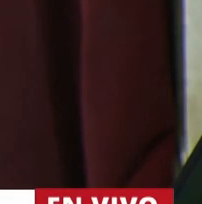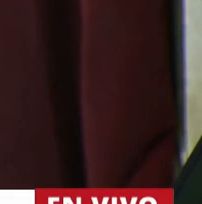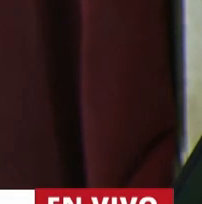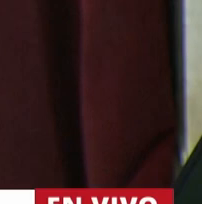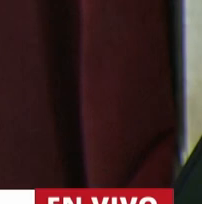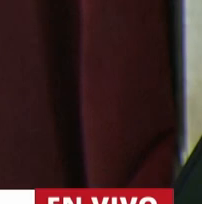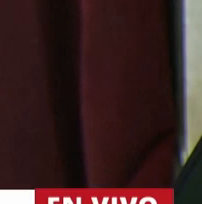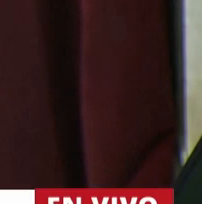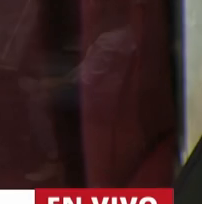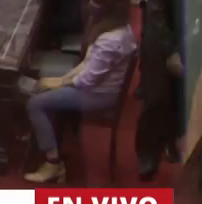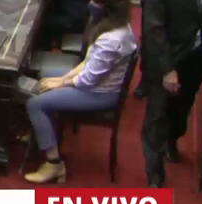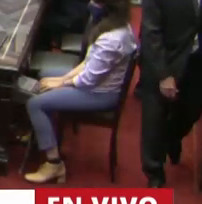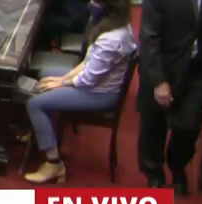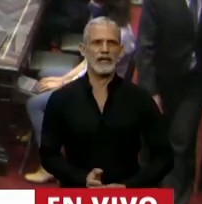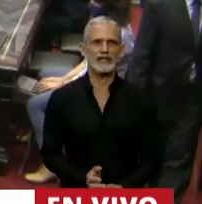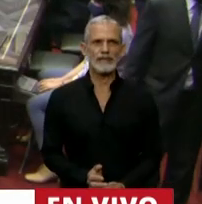Gracias, Presidenta.